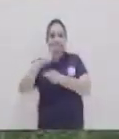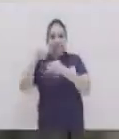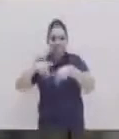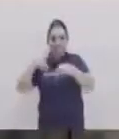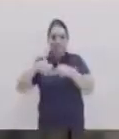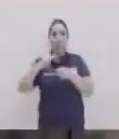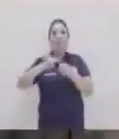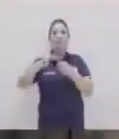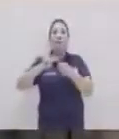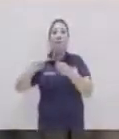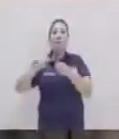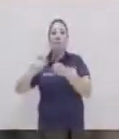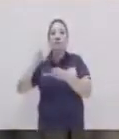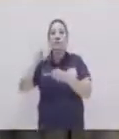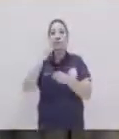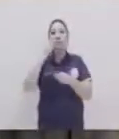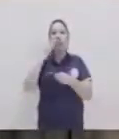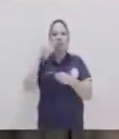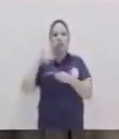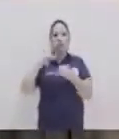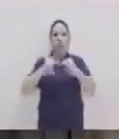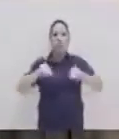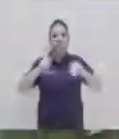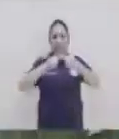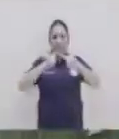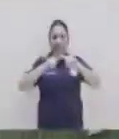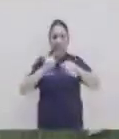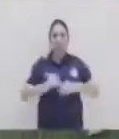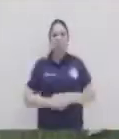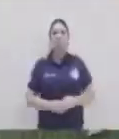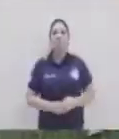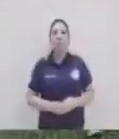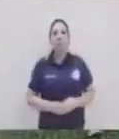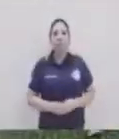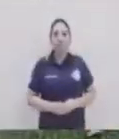Guatemala en el municipio de Chinautla y Misco en